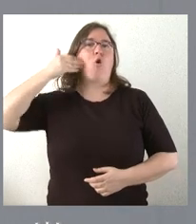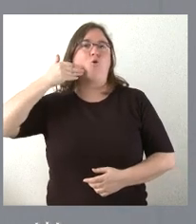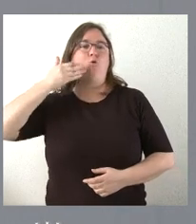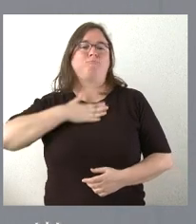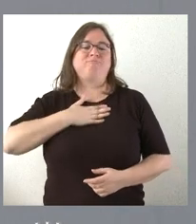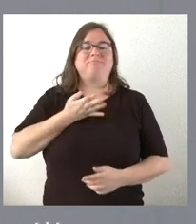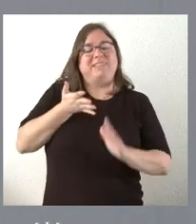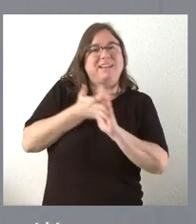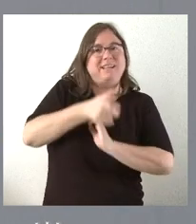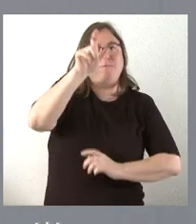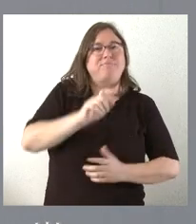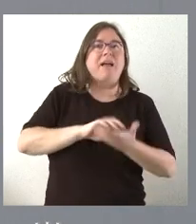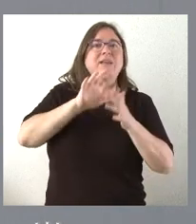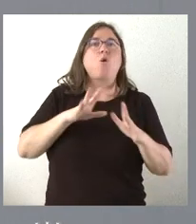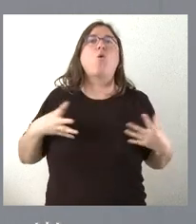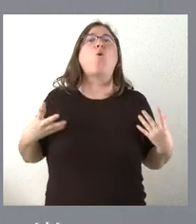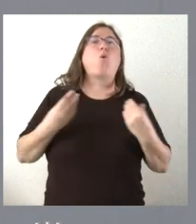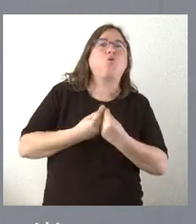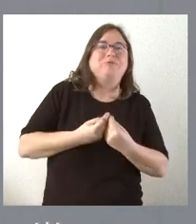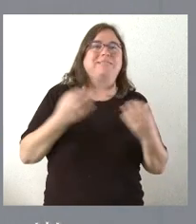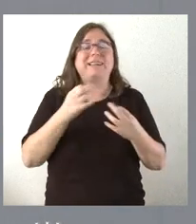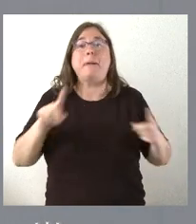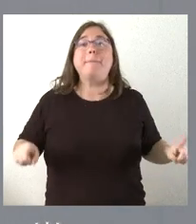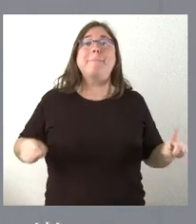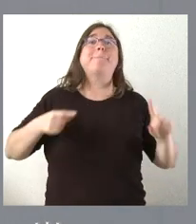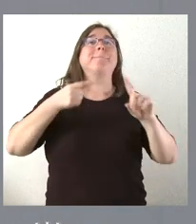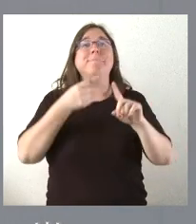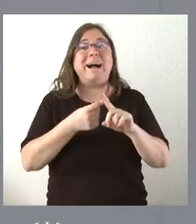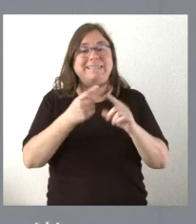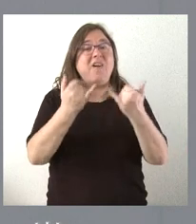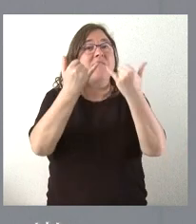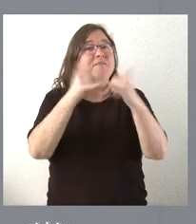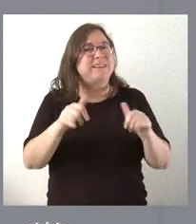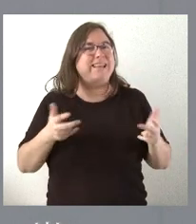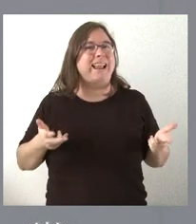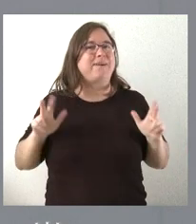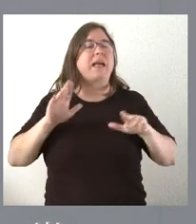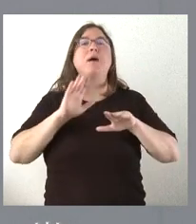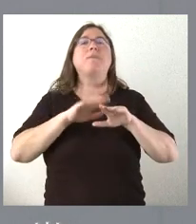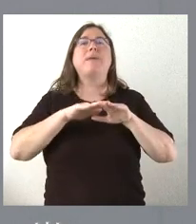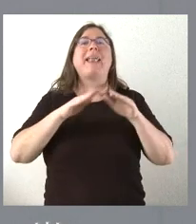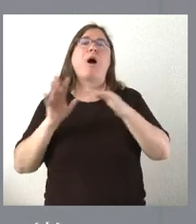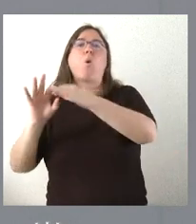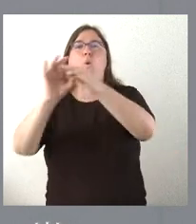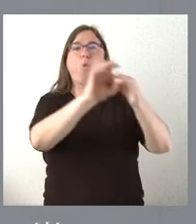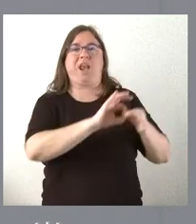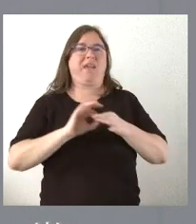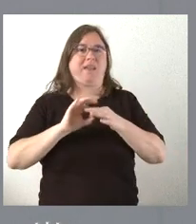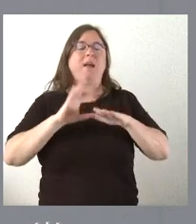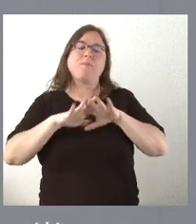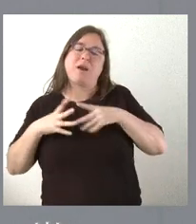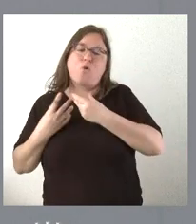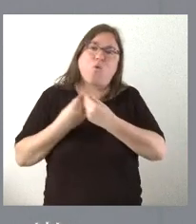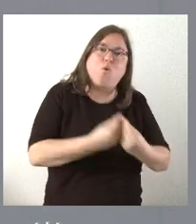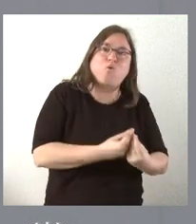representamos, de lo que hemos hecho juntos. Y, sobre todo, entendemos que esta fiesta en libertad es, sobre todo, una fiesta para unir. Es una fiesta para estar juntos,